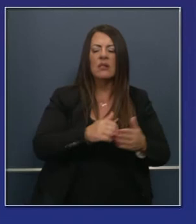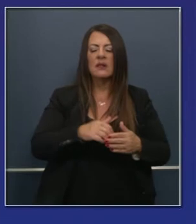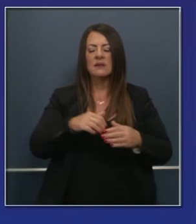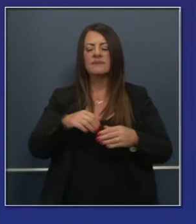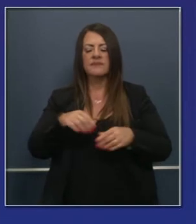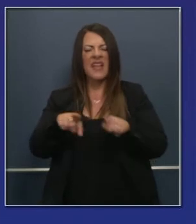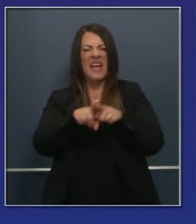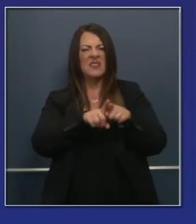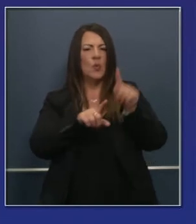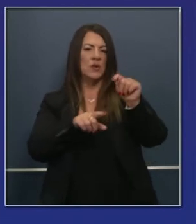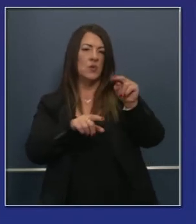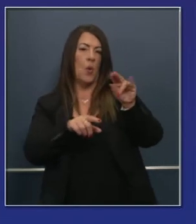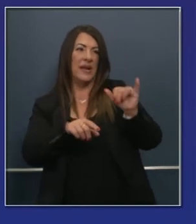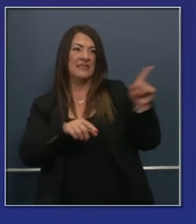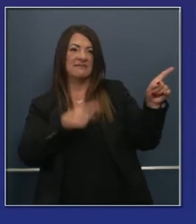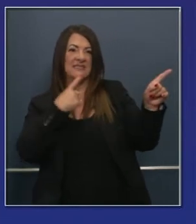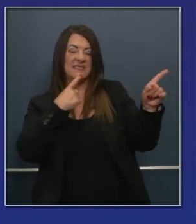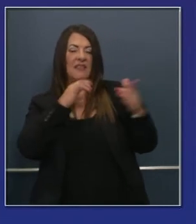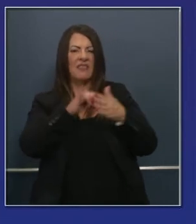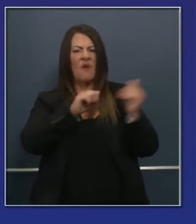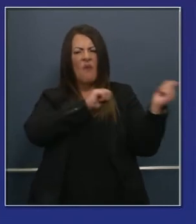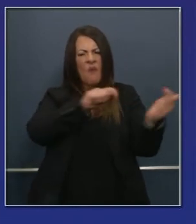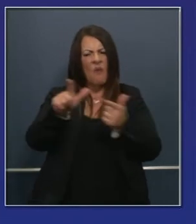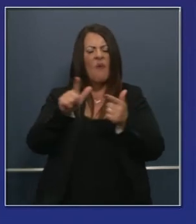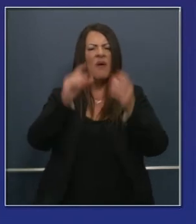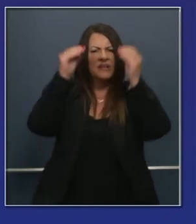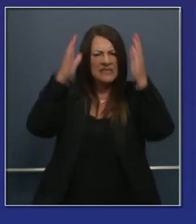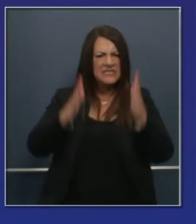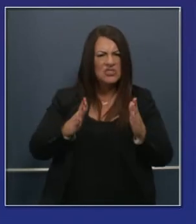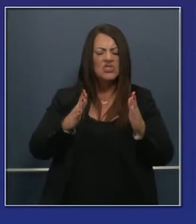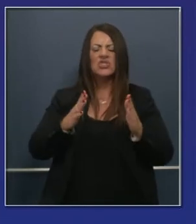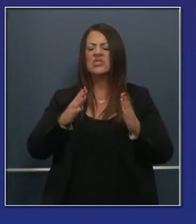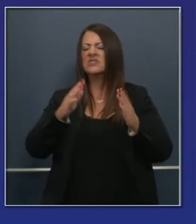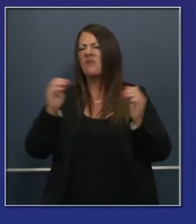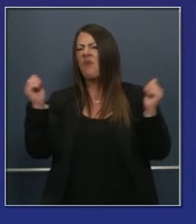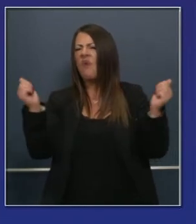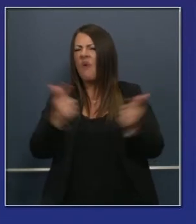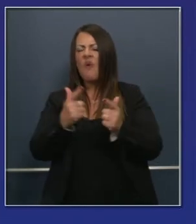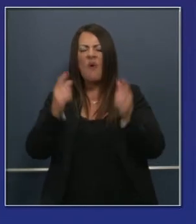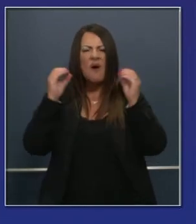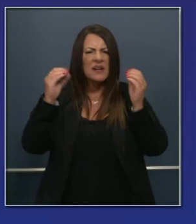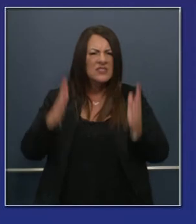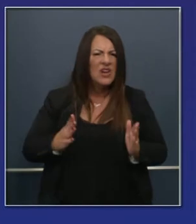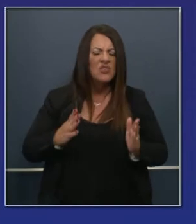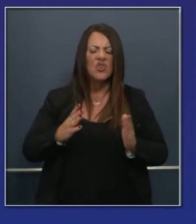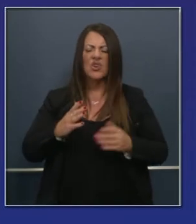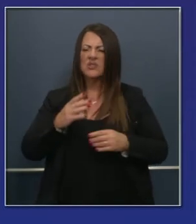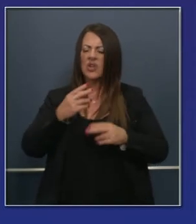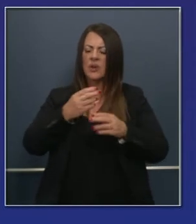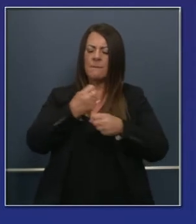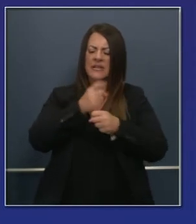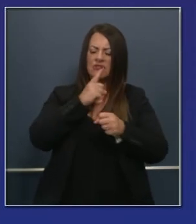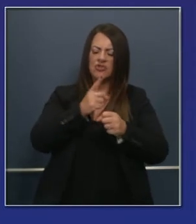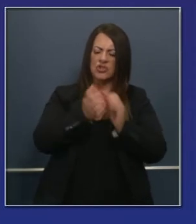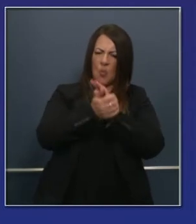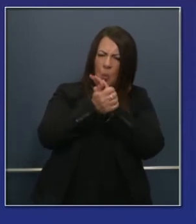grandes. Y como dijo el superintendente, los docentes en California están participando, están esforzándose